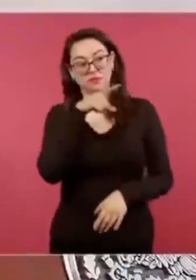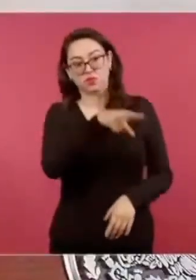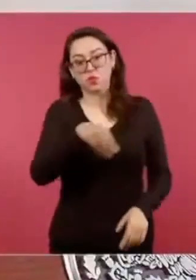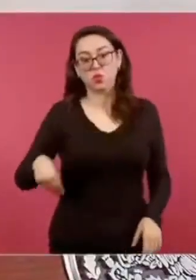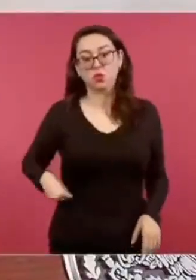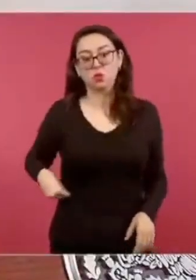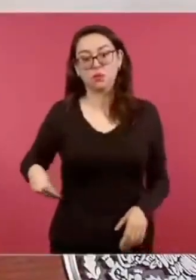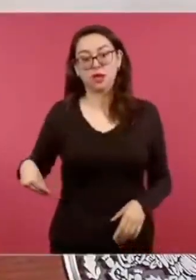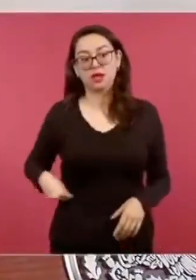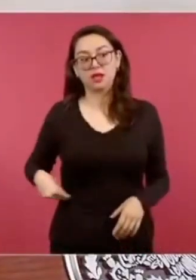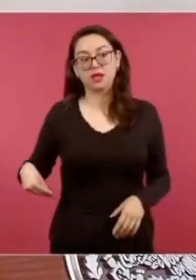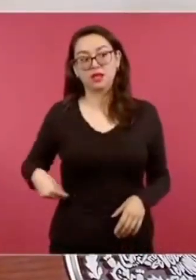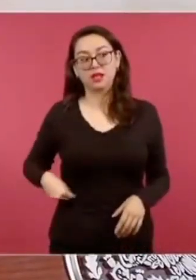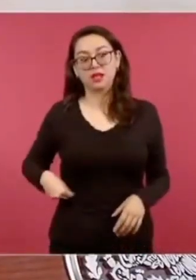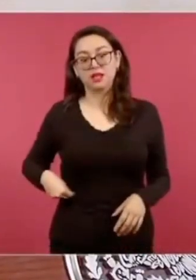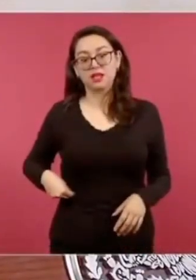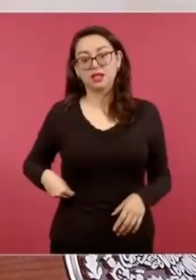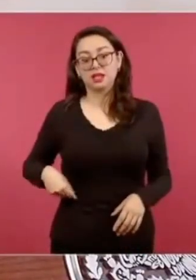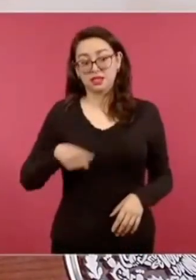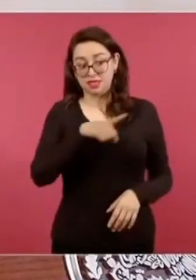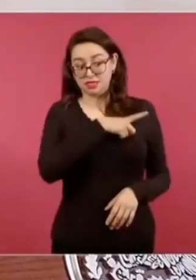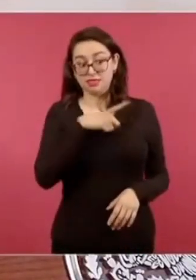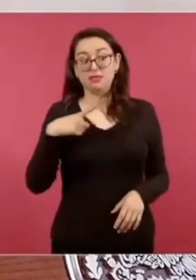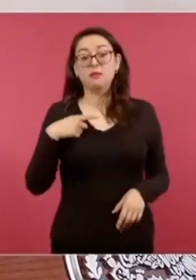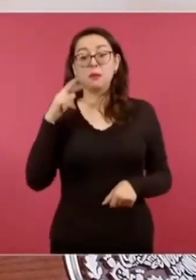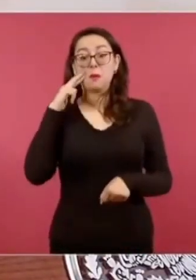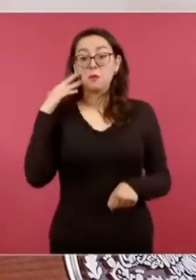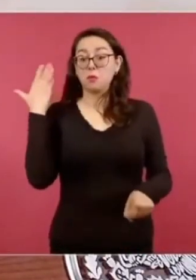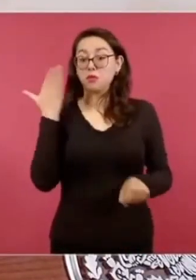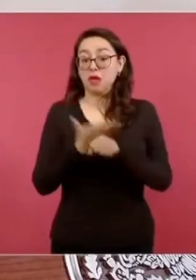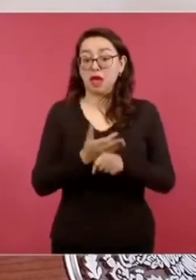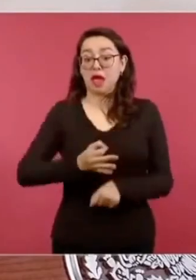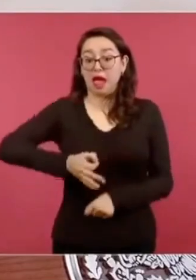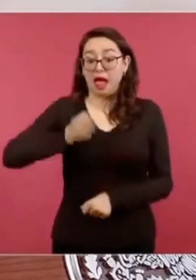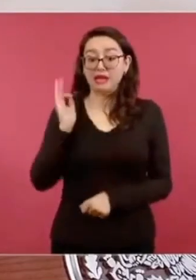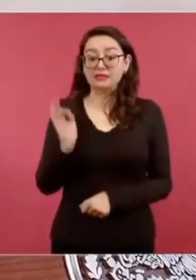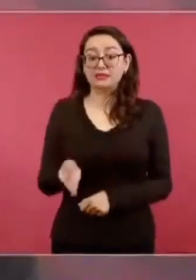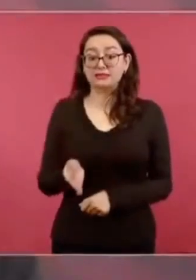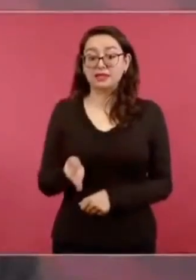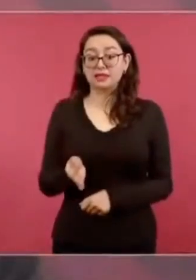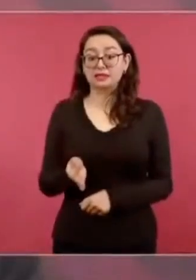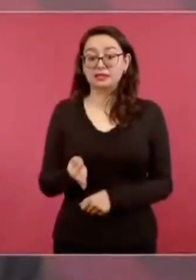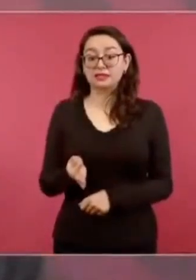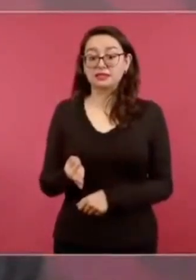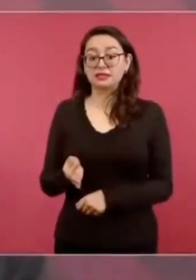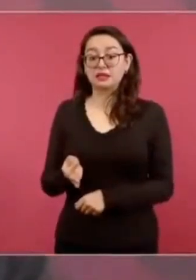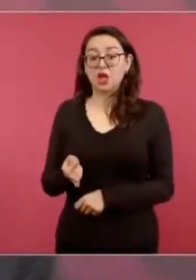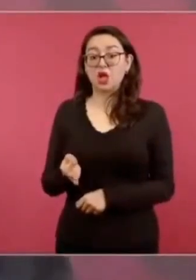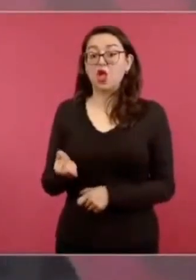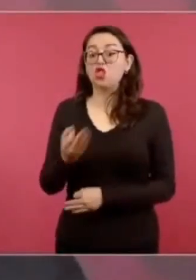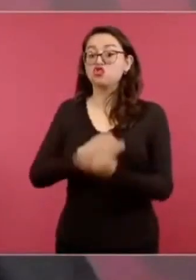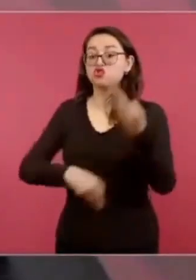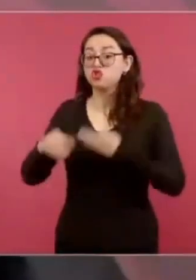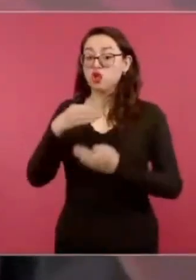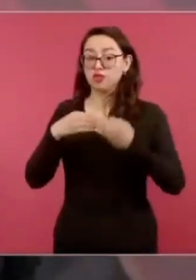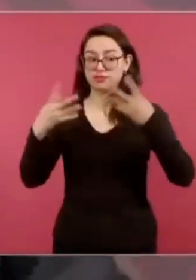Todos somos responsables. Y todos estamos obligados a actuar